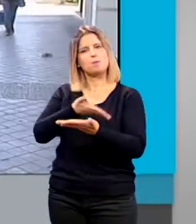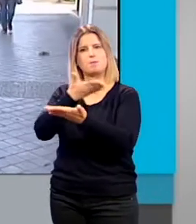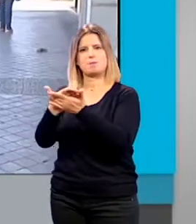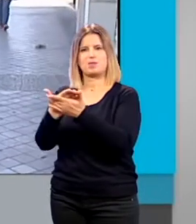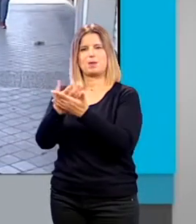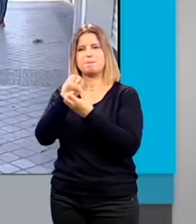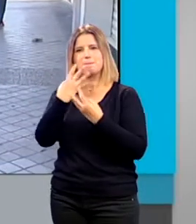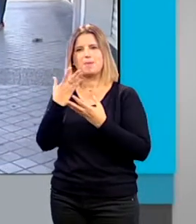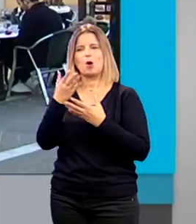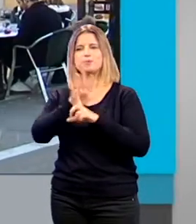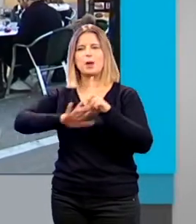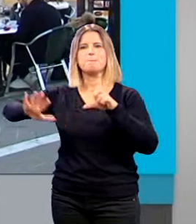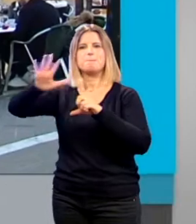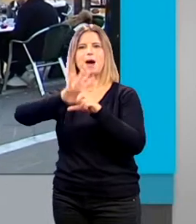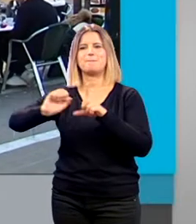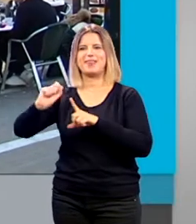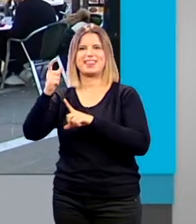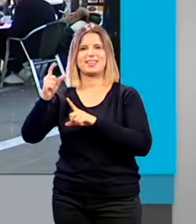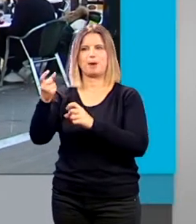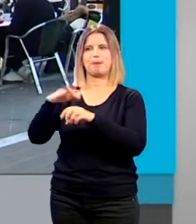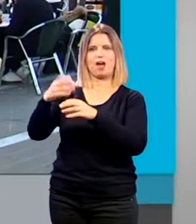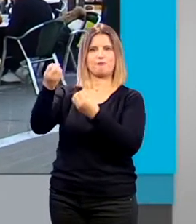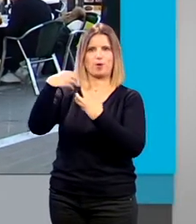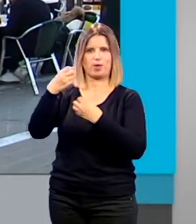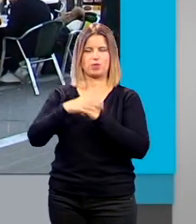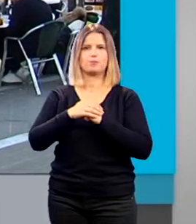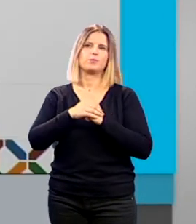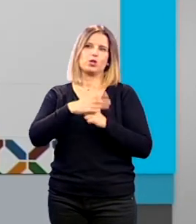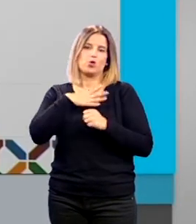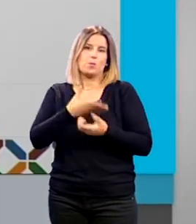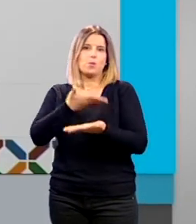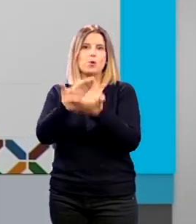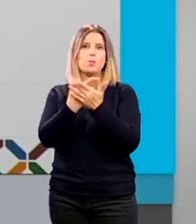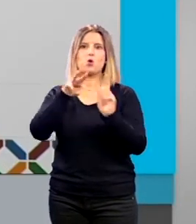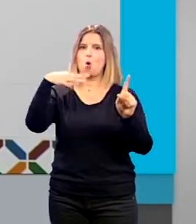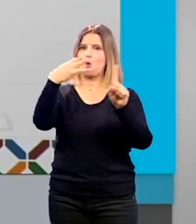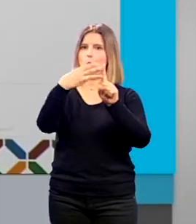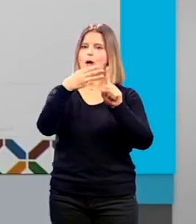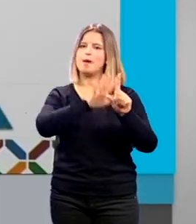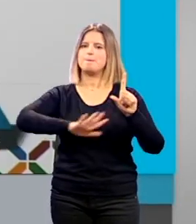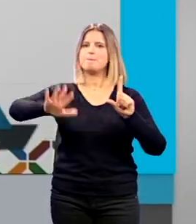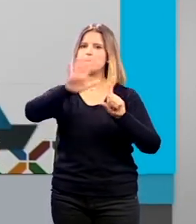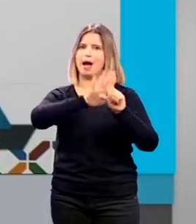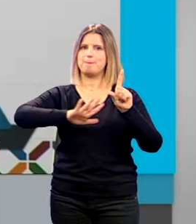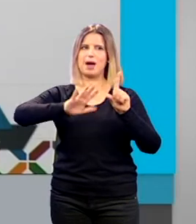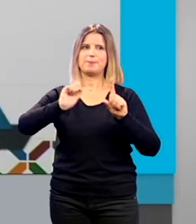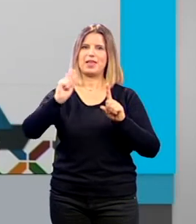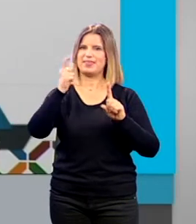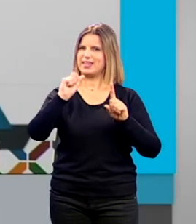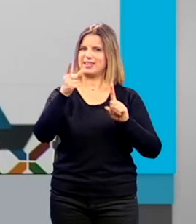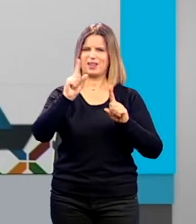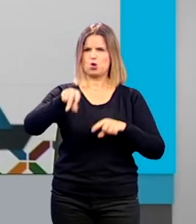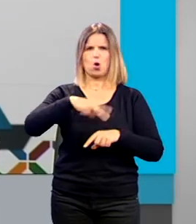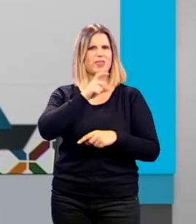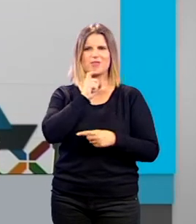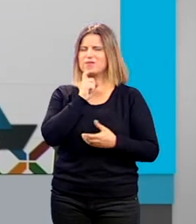creación de un mapa digital con toda esta información a un mapa web que no es un mapa digital que no es difícil